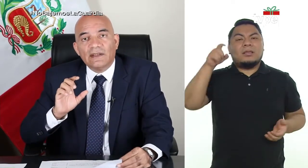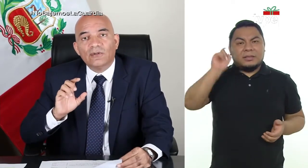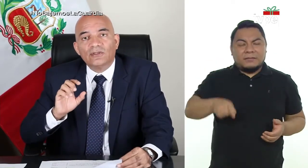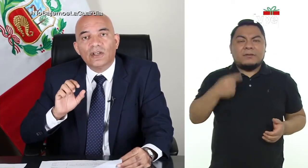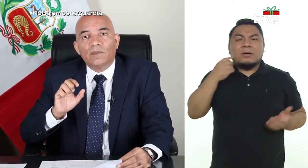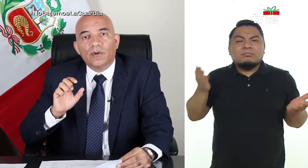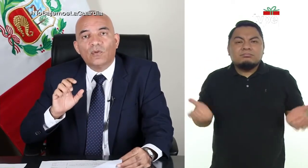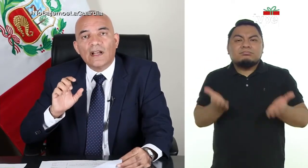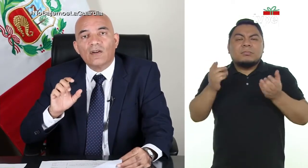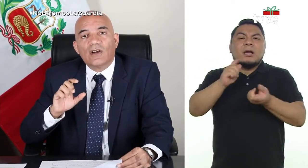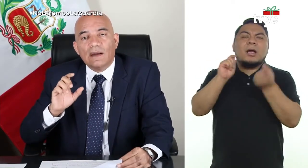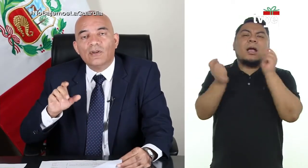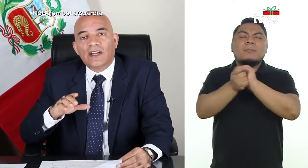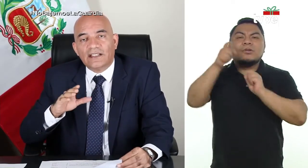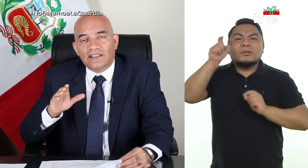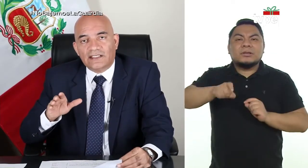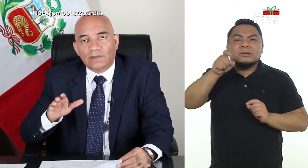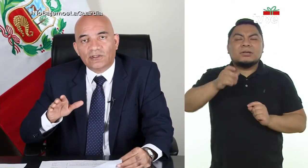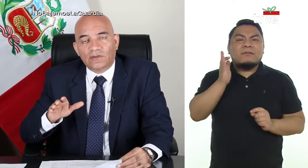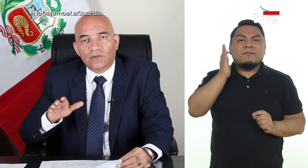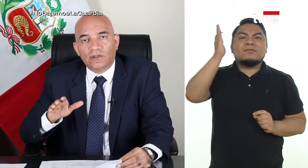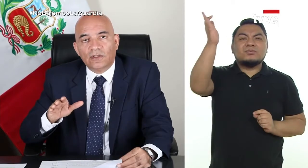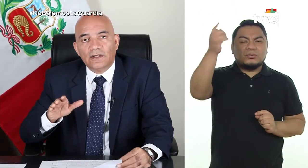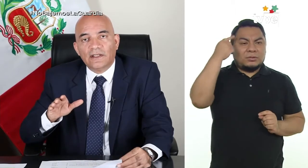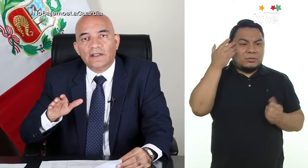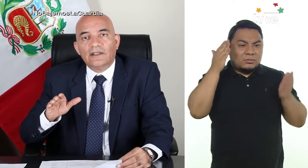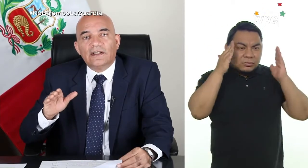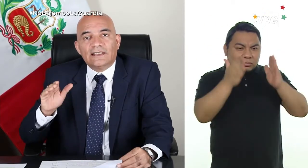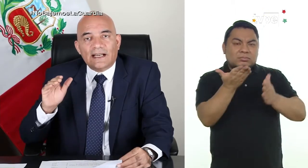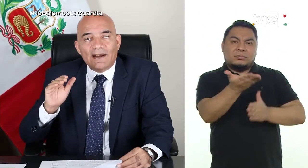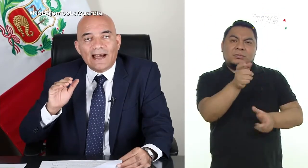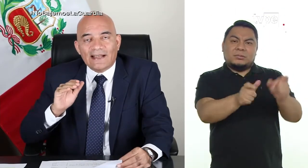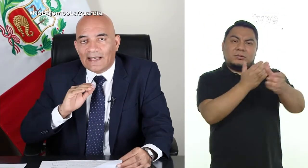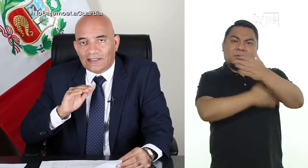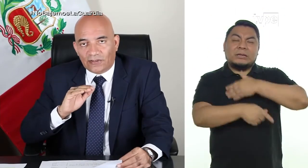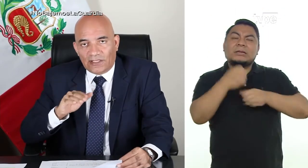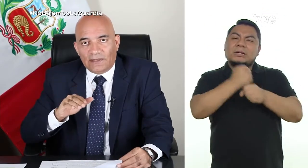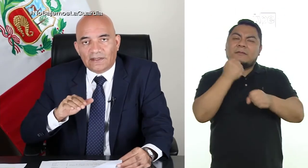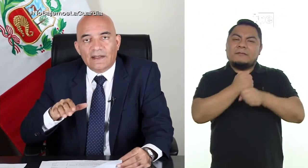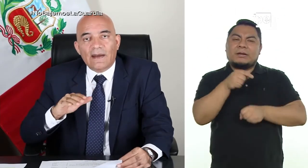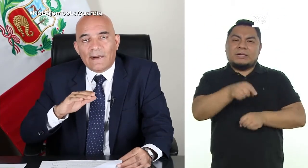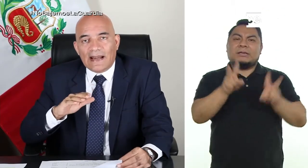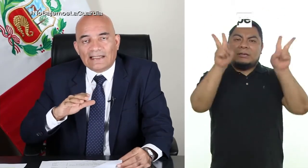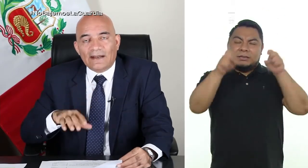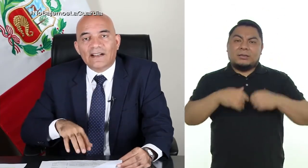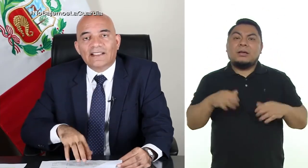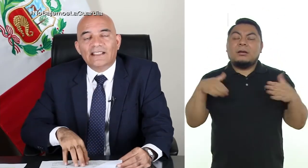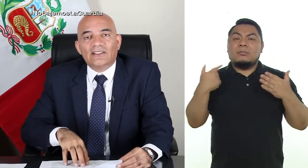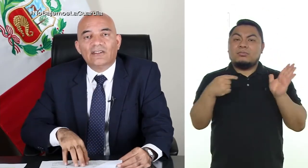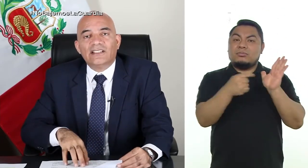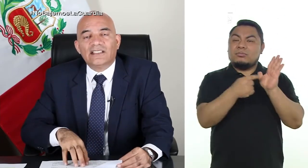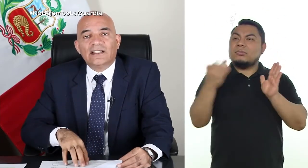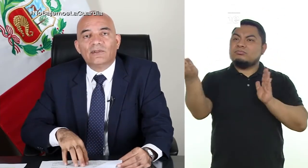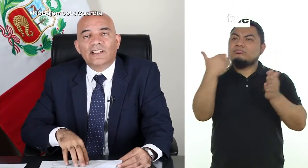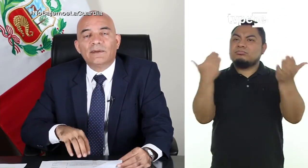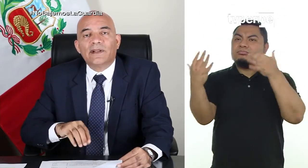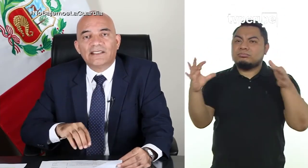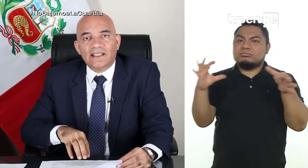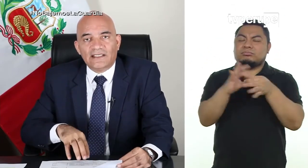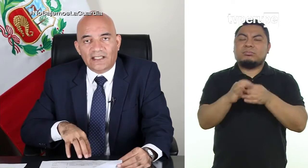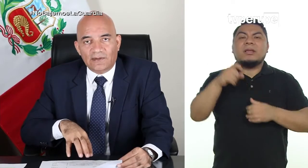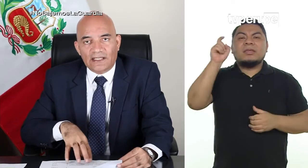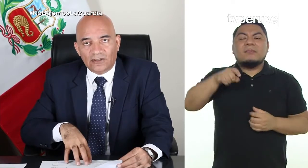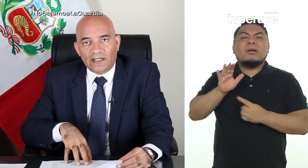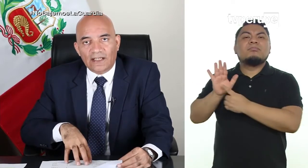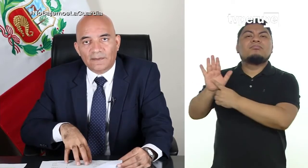donde debemos procurar los cambios que necesitamos a futuro, trabajar estos temas. Para la transversalización necesitamos tener